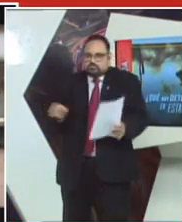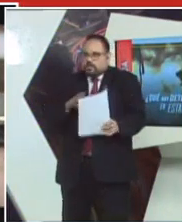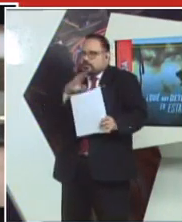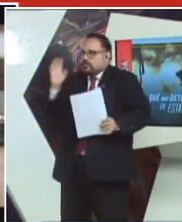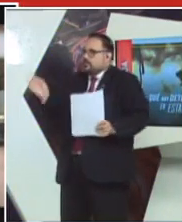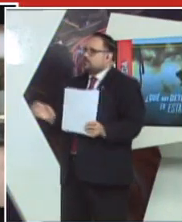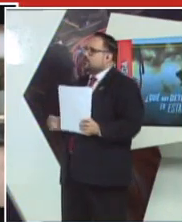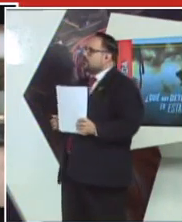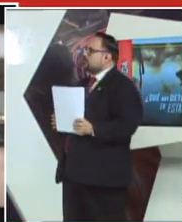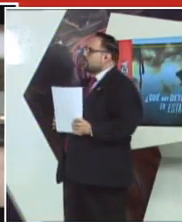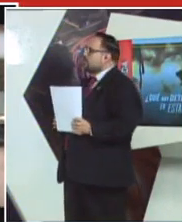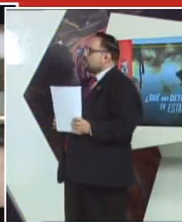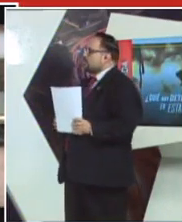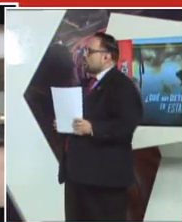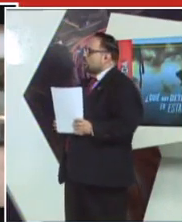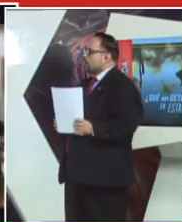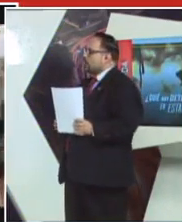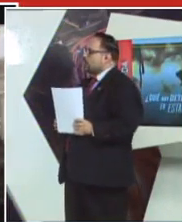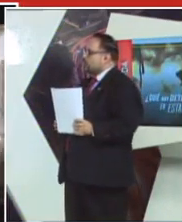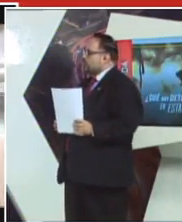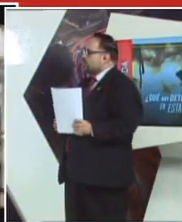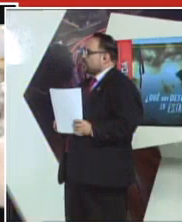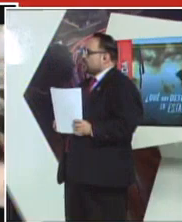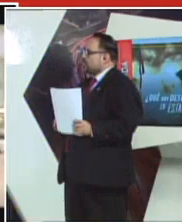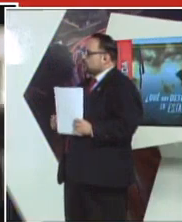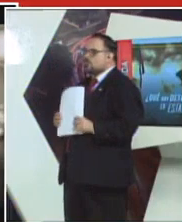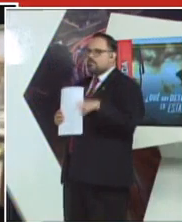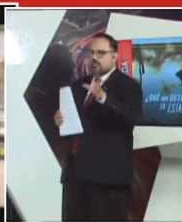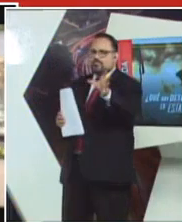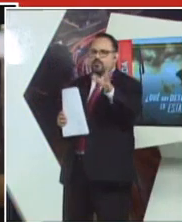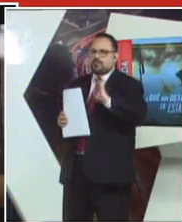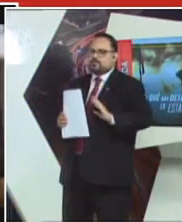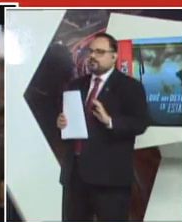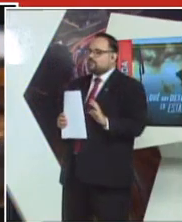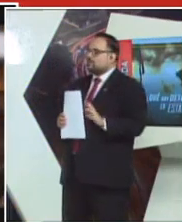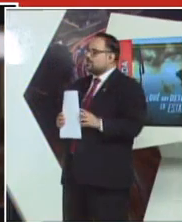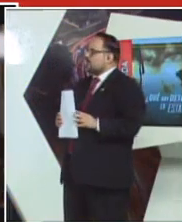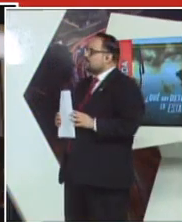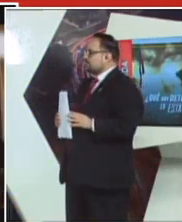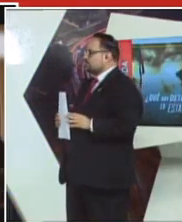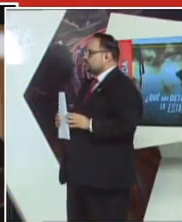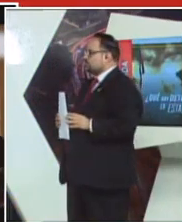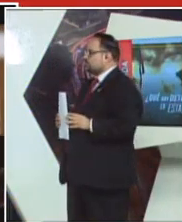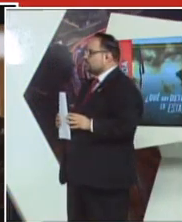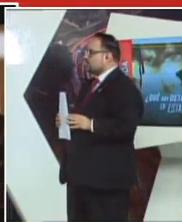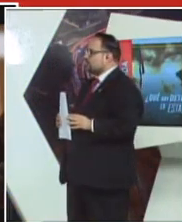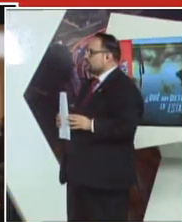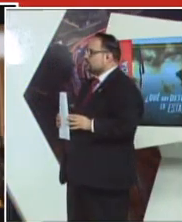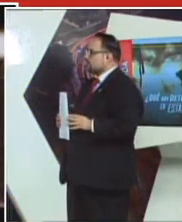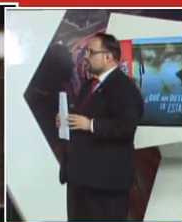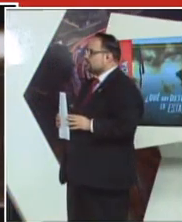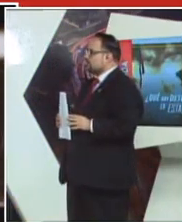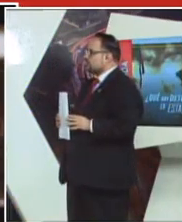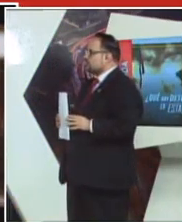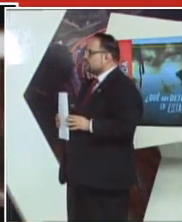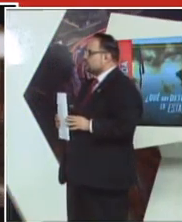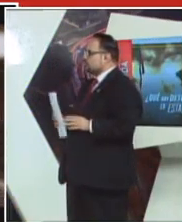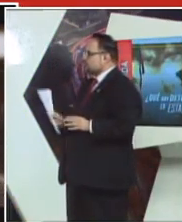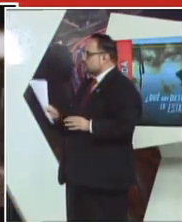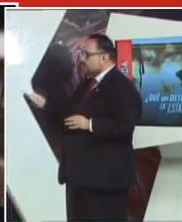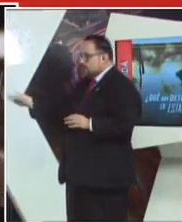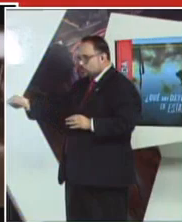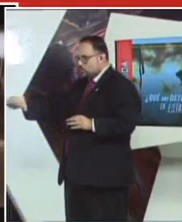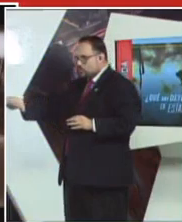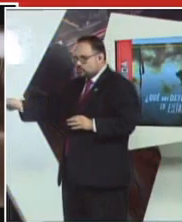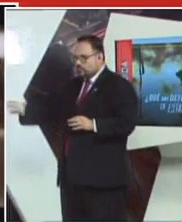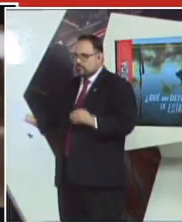tinte de interés de cual fuere el caso para poner precisamente esta situación tan lamentable que se está viendo en Estados